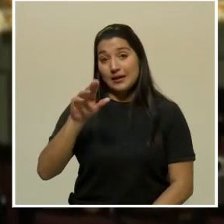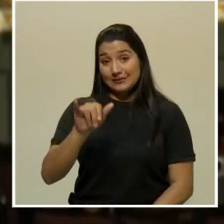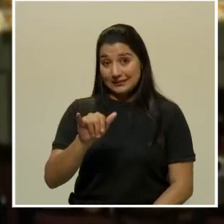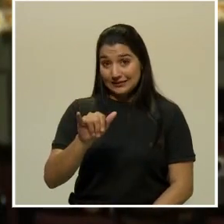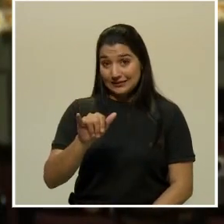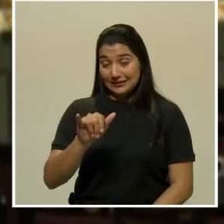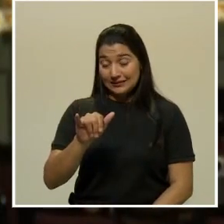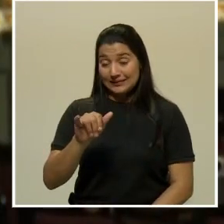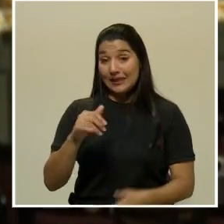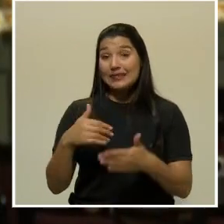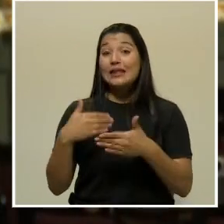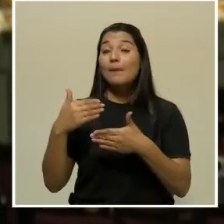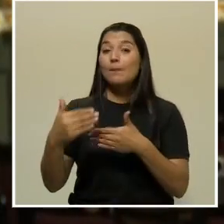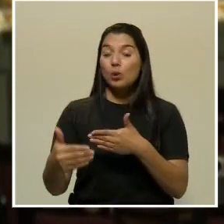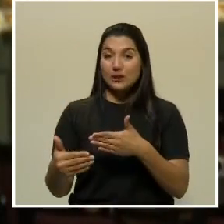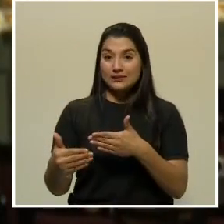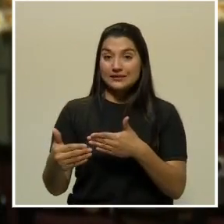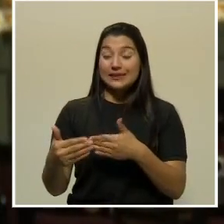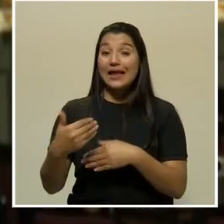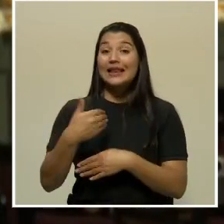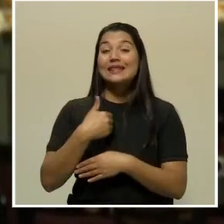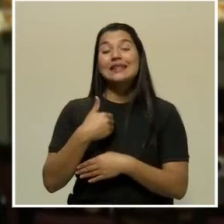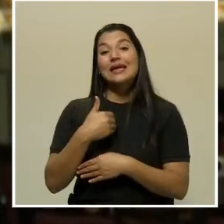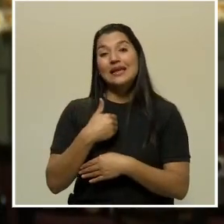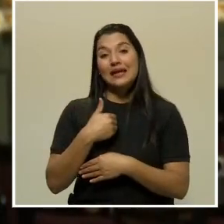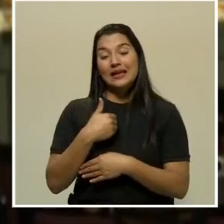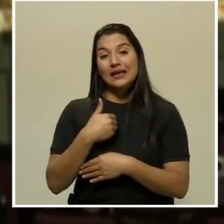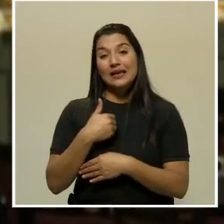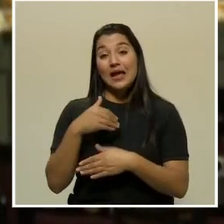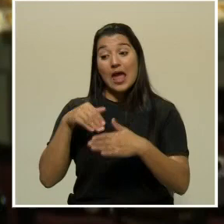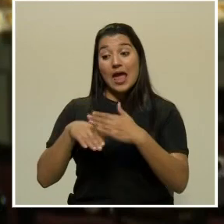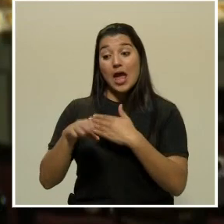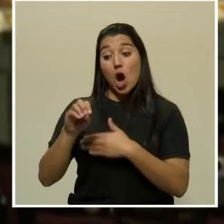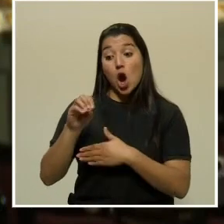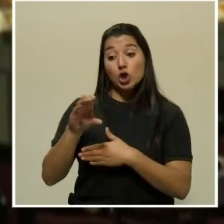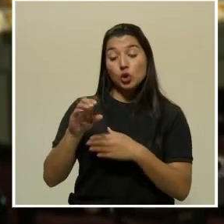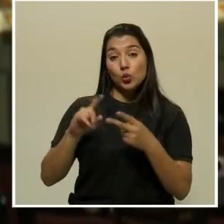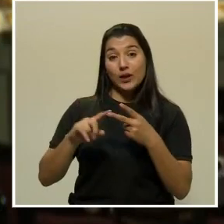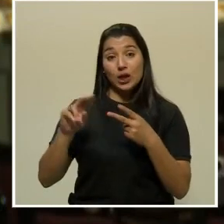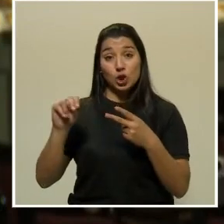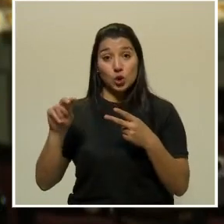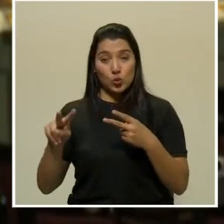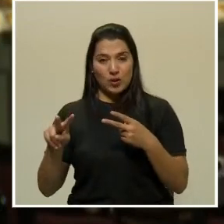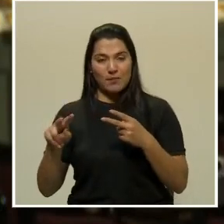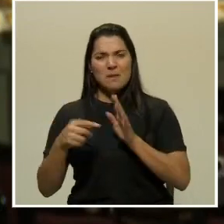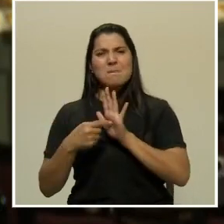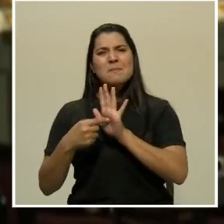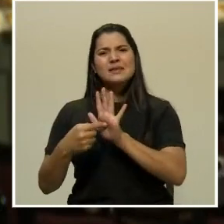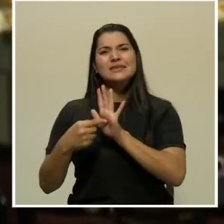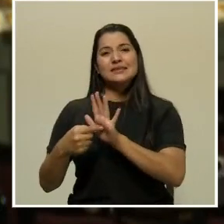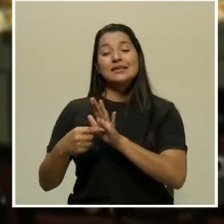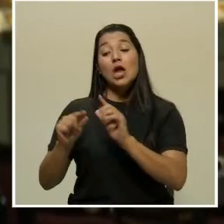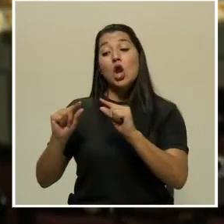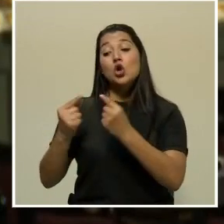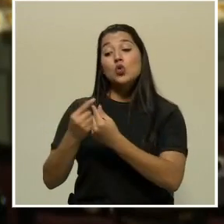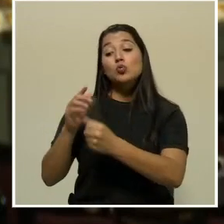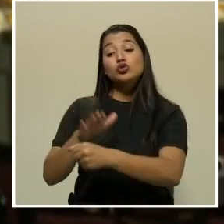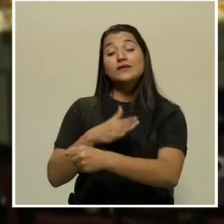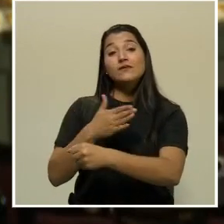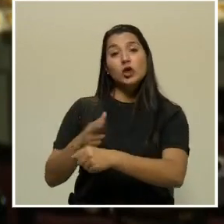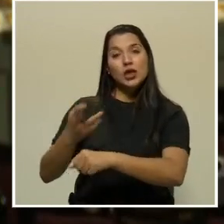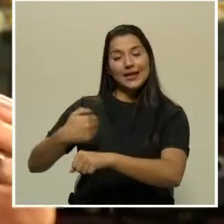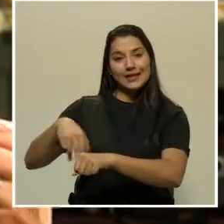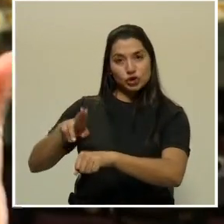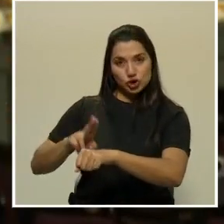a tener en octubre y en noviembre presentaciones de la Orquesta Sinfónica Nacional,